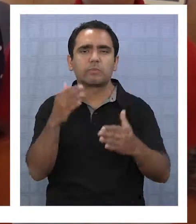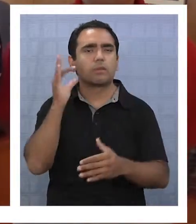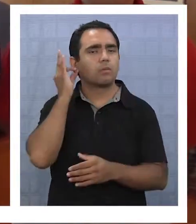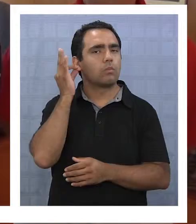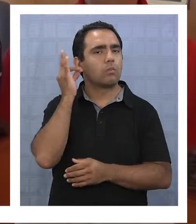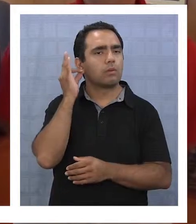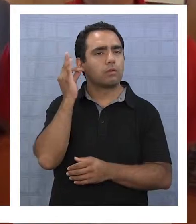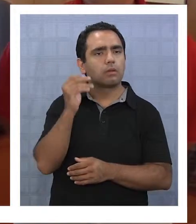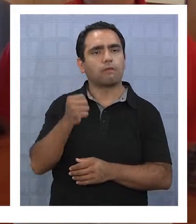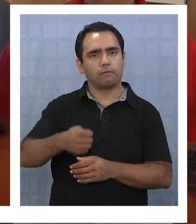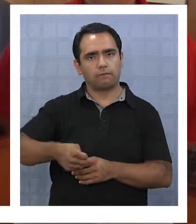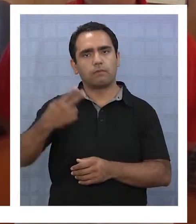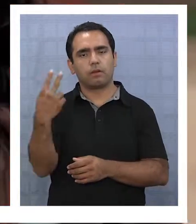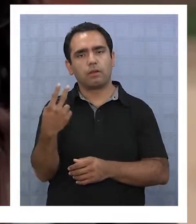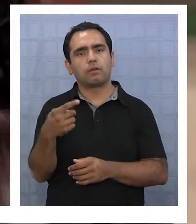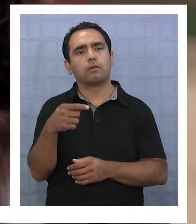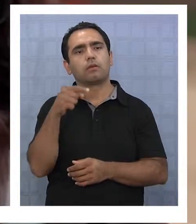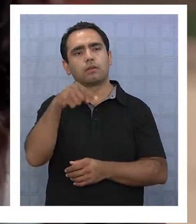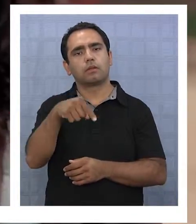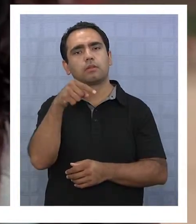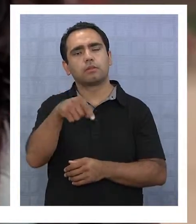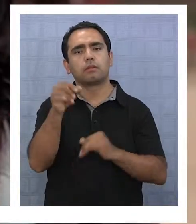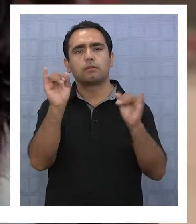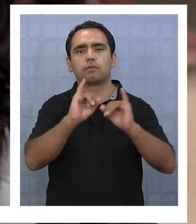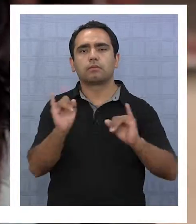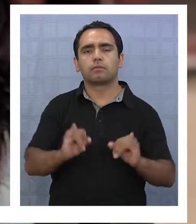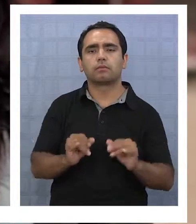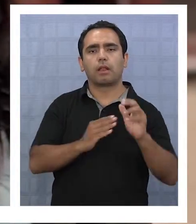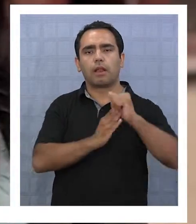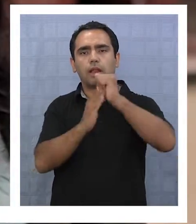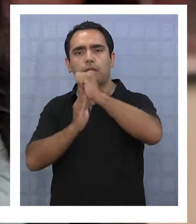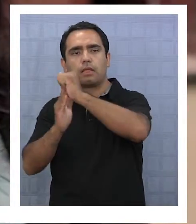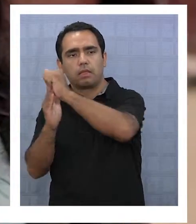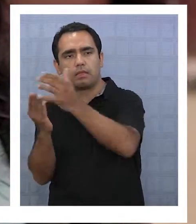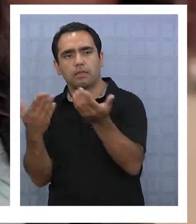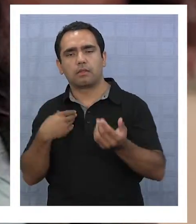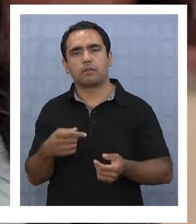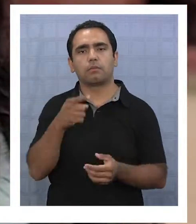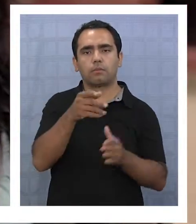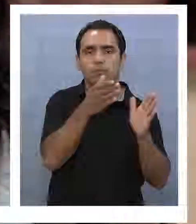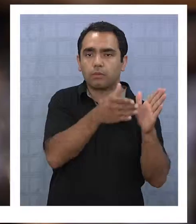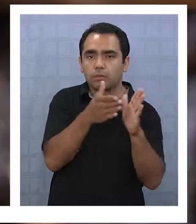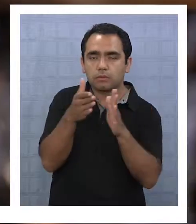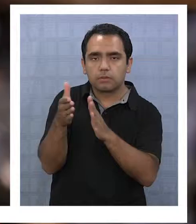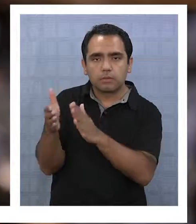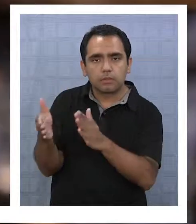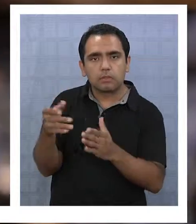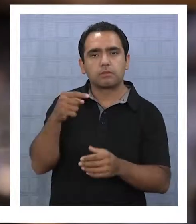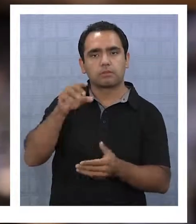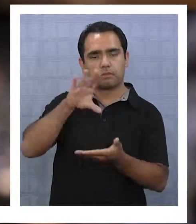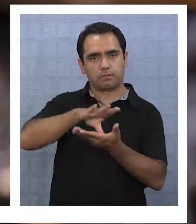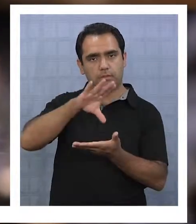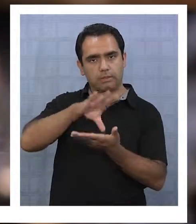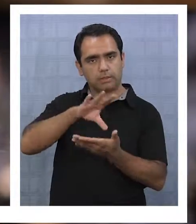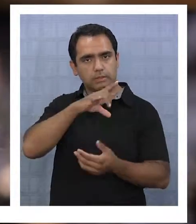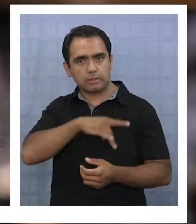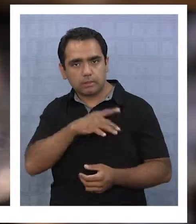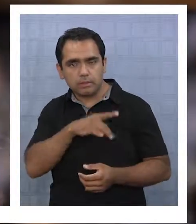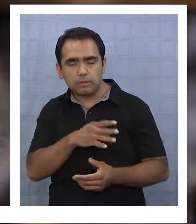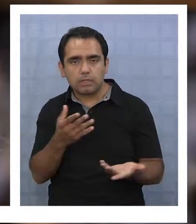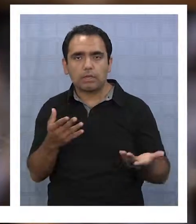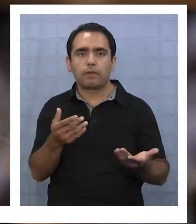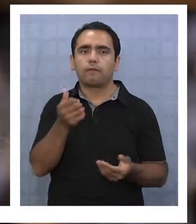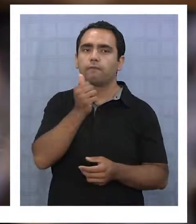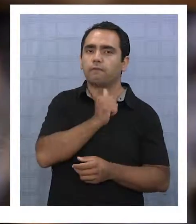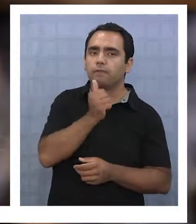participación de mujeres en política es valorada esta medida desde de los dirigentes sindicales, proceso del cual nuestro país